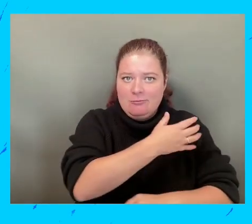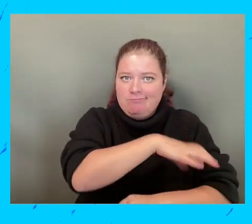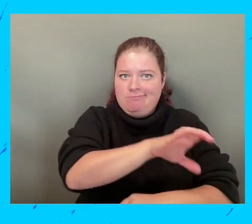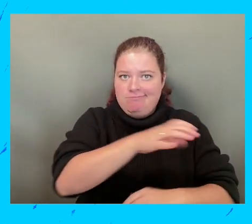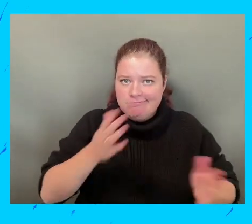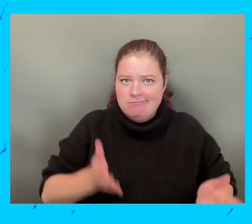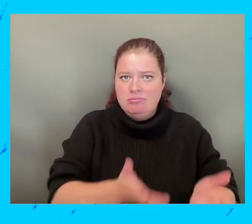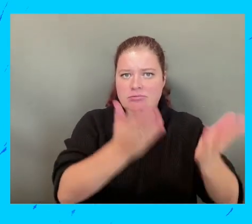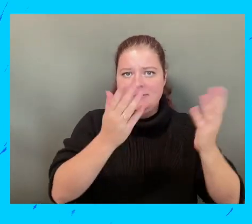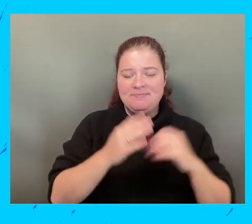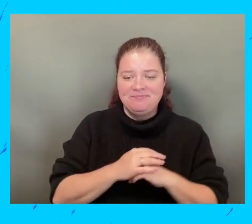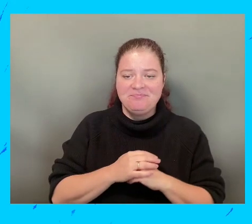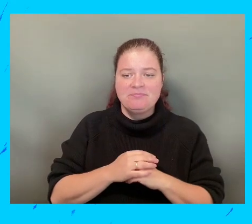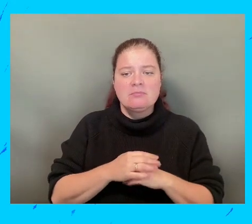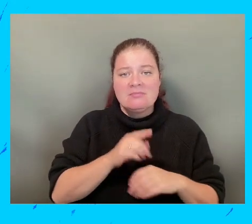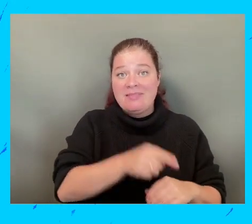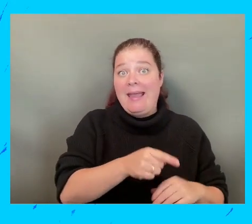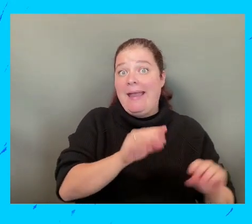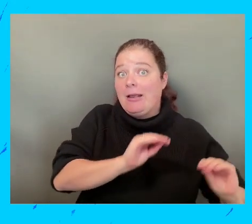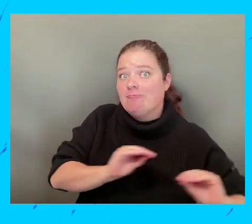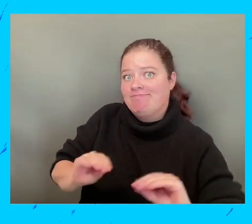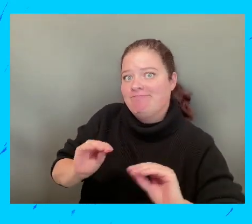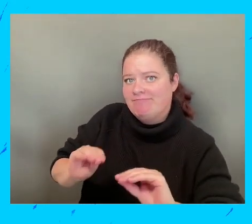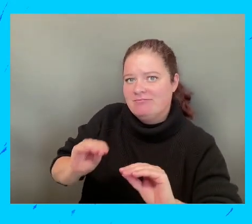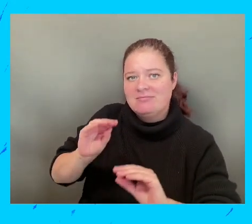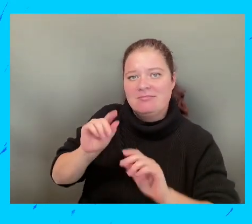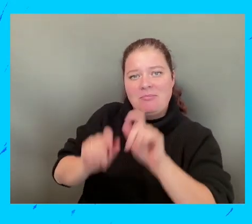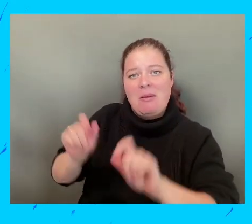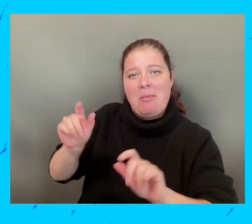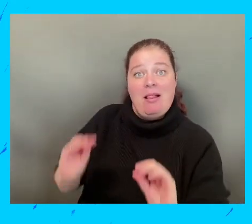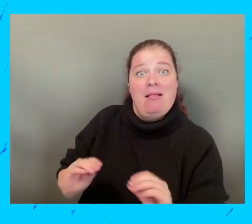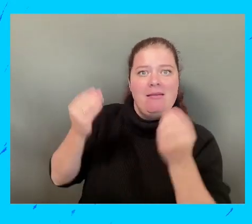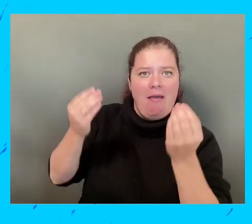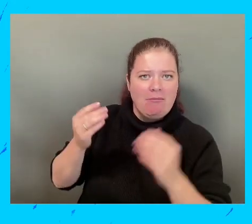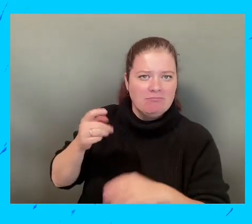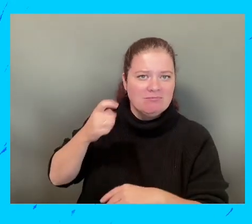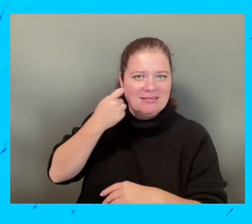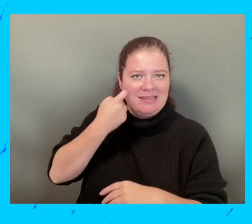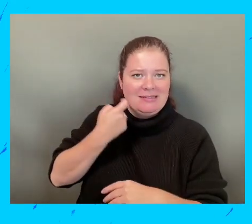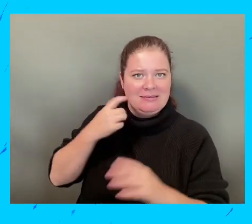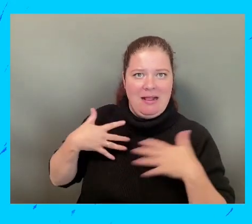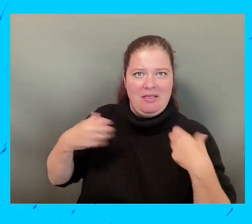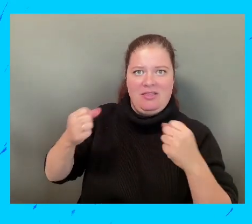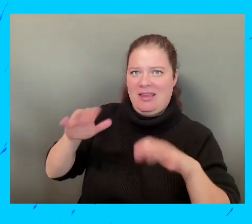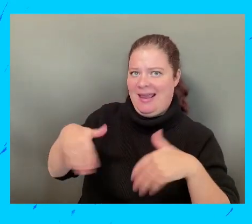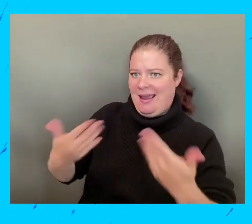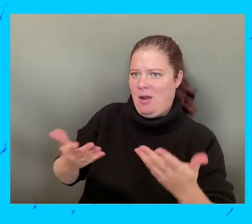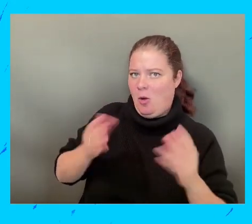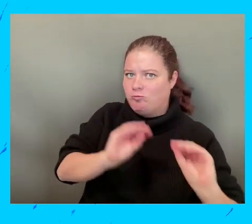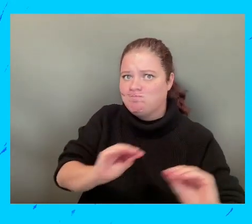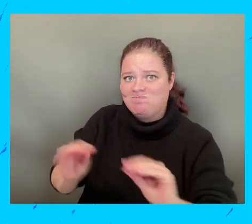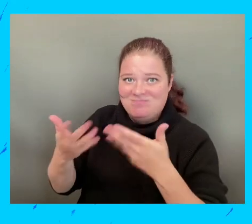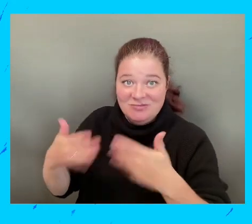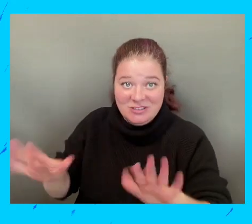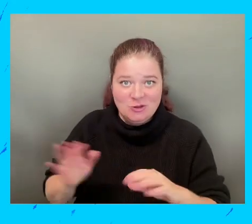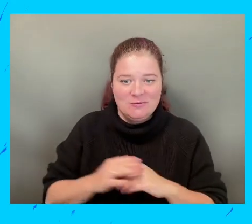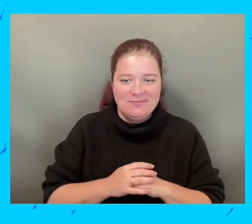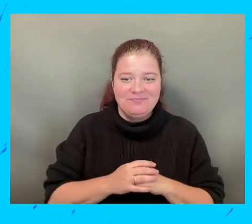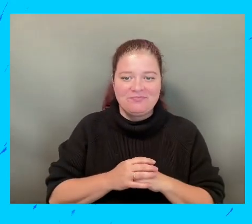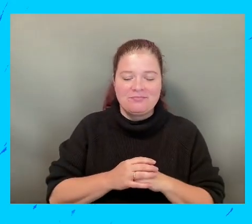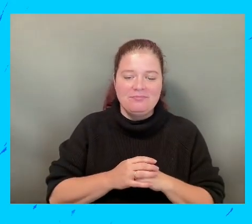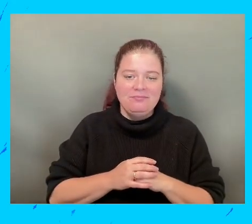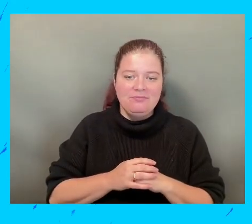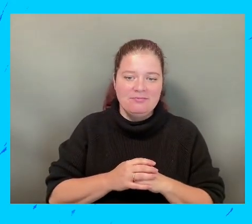para poder hablar sobre la importancia de derechos sexuales de reproducción. Me parece que es una parte muy